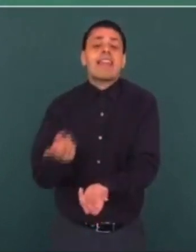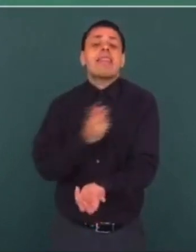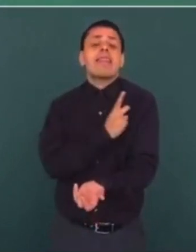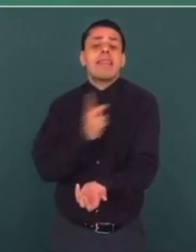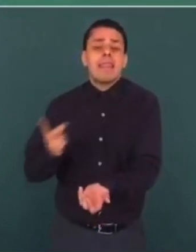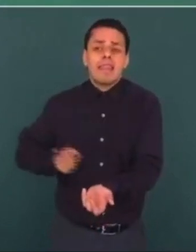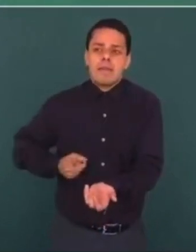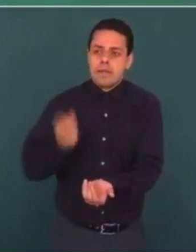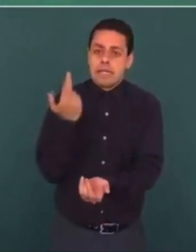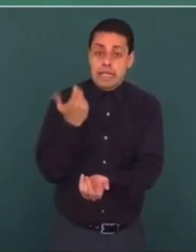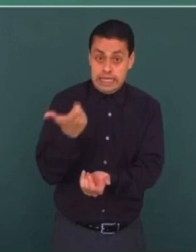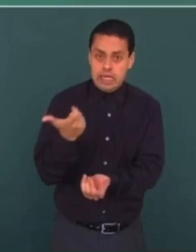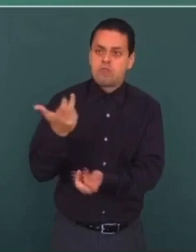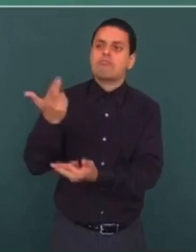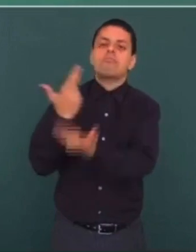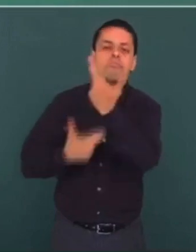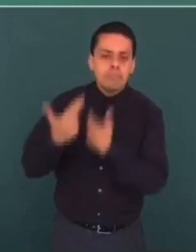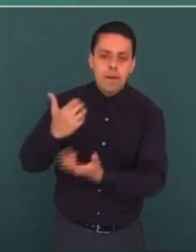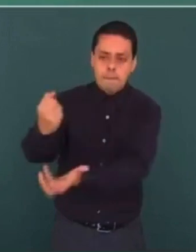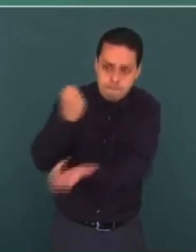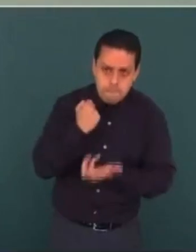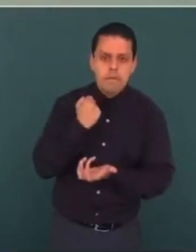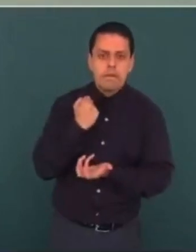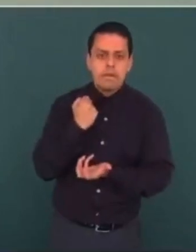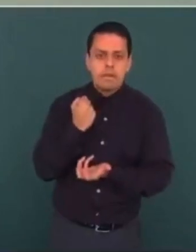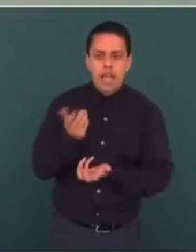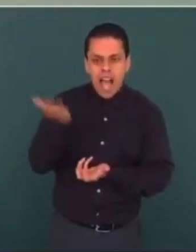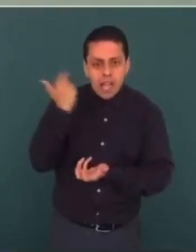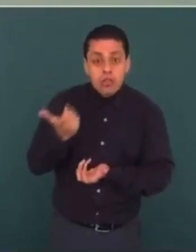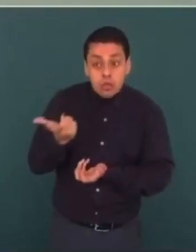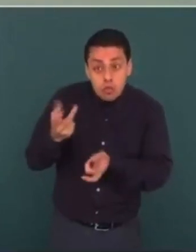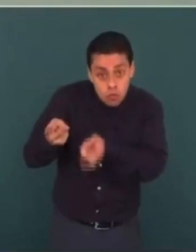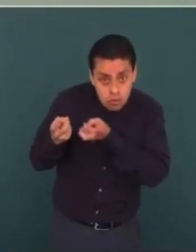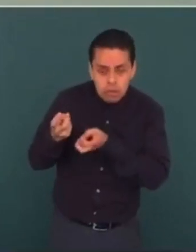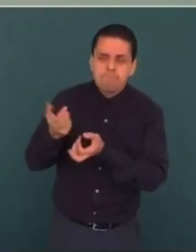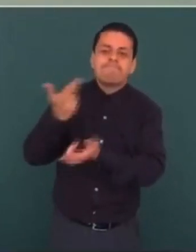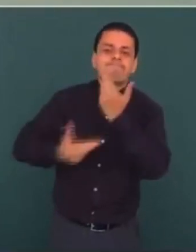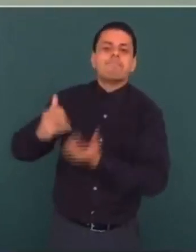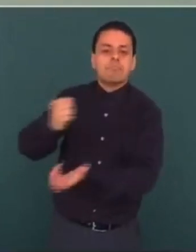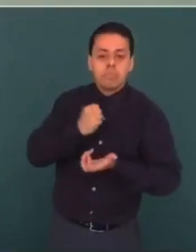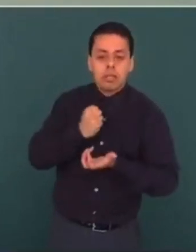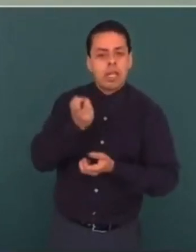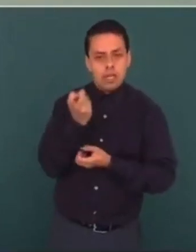el dinero, esa es la condición.